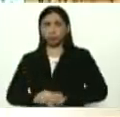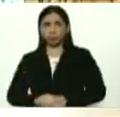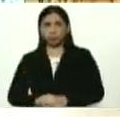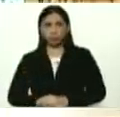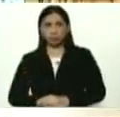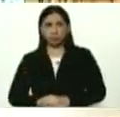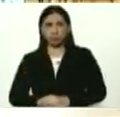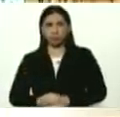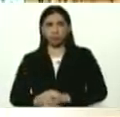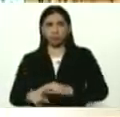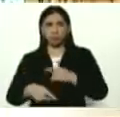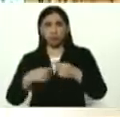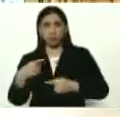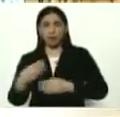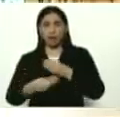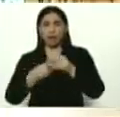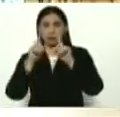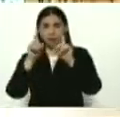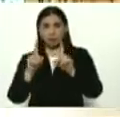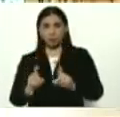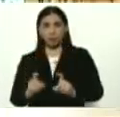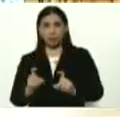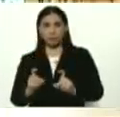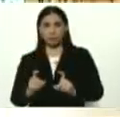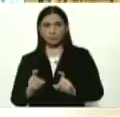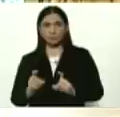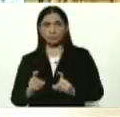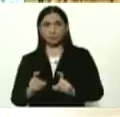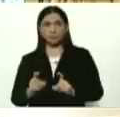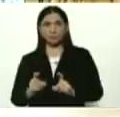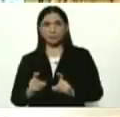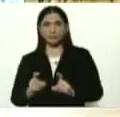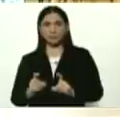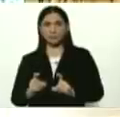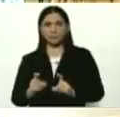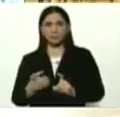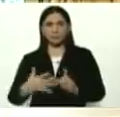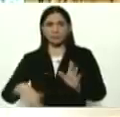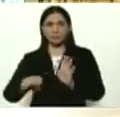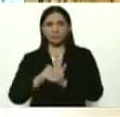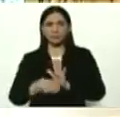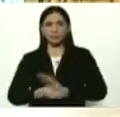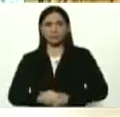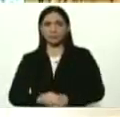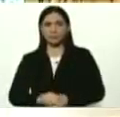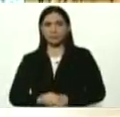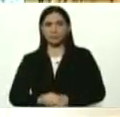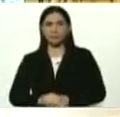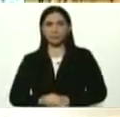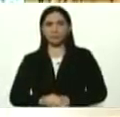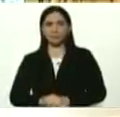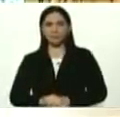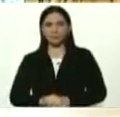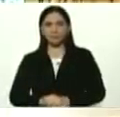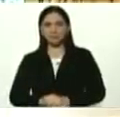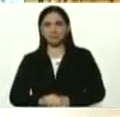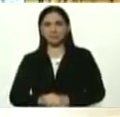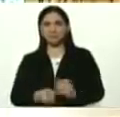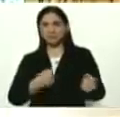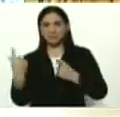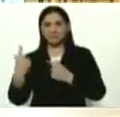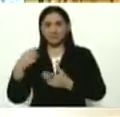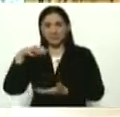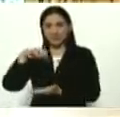Y luego se le hace una prueba para que regrese a su estado, a su lugar de